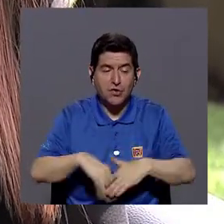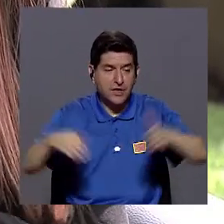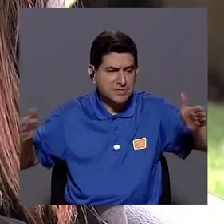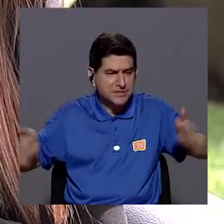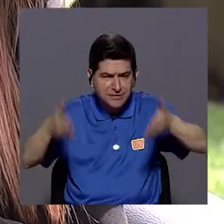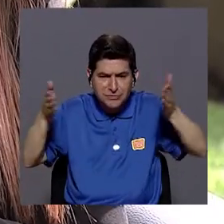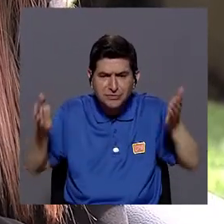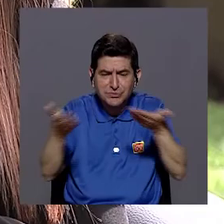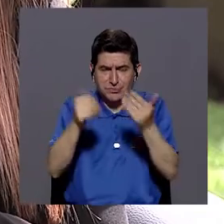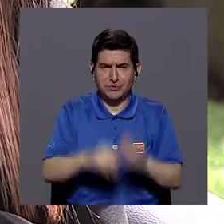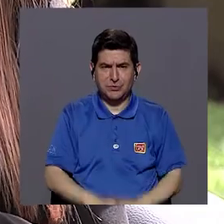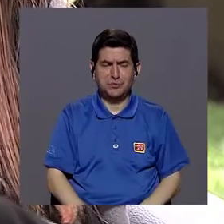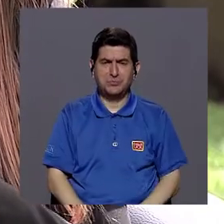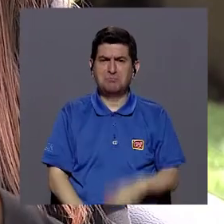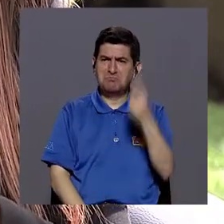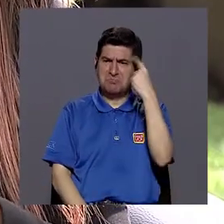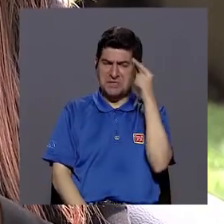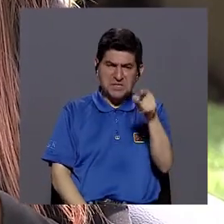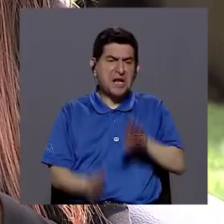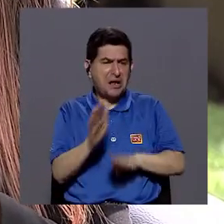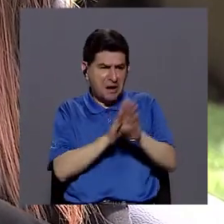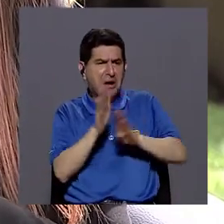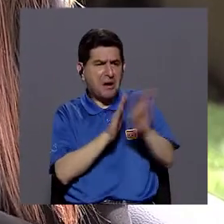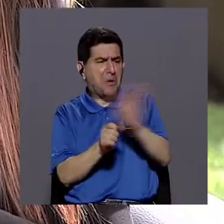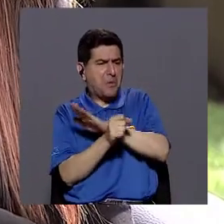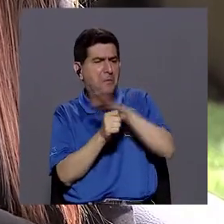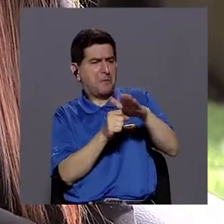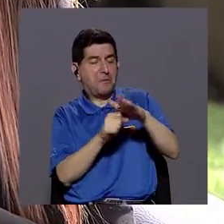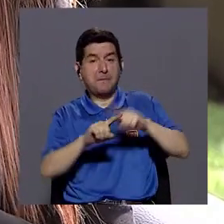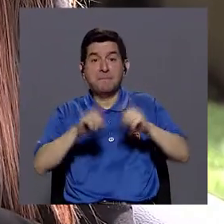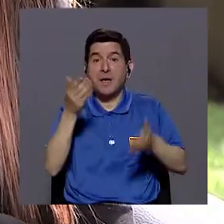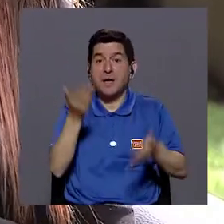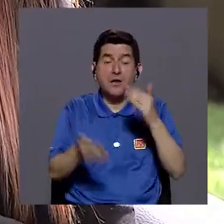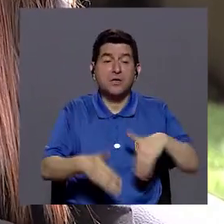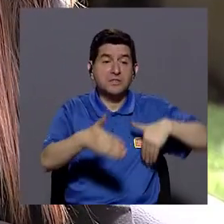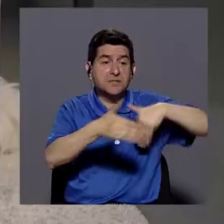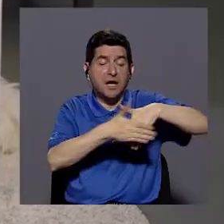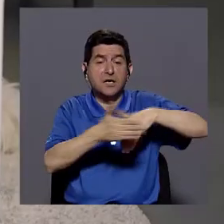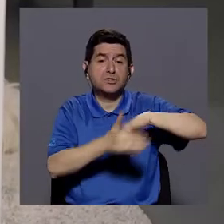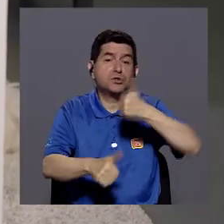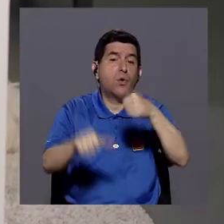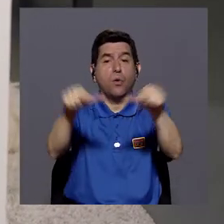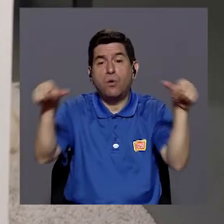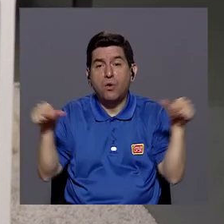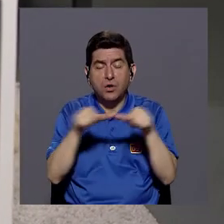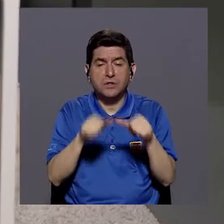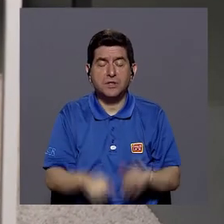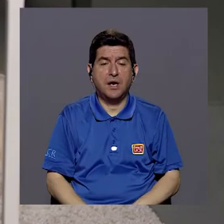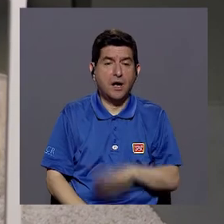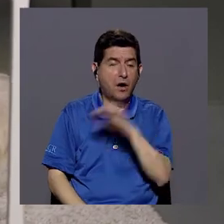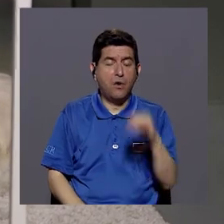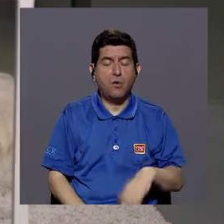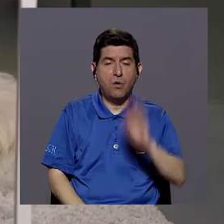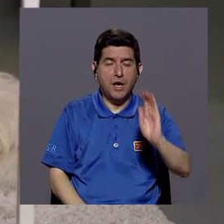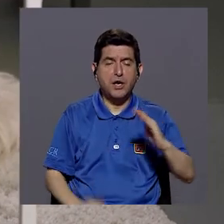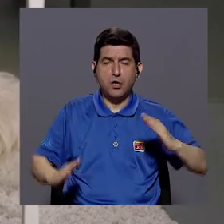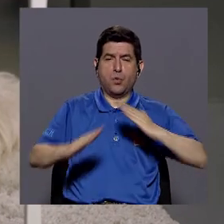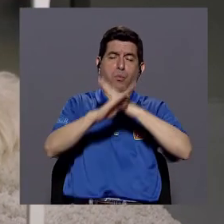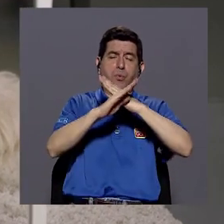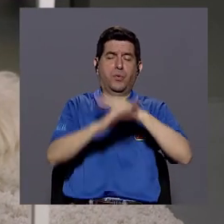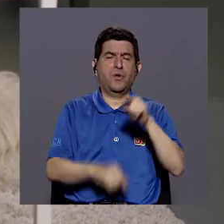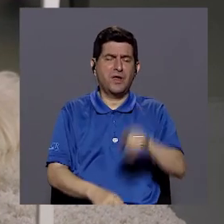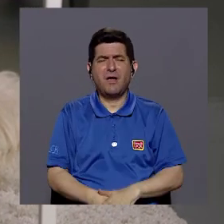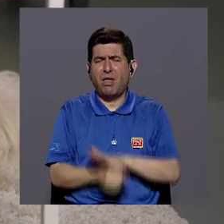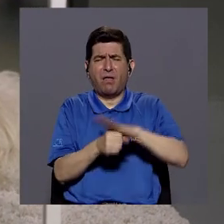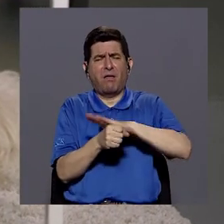de estimulación, ¿verdad? De que pensamos que es para el desarrollo pleno, más bien pueden obstaculizar otras áreas y bloquear al niño o la niña y